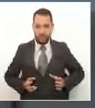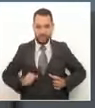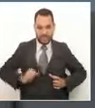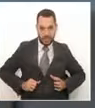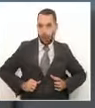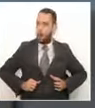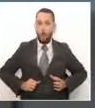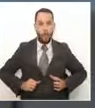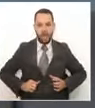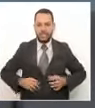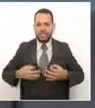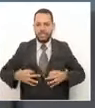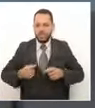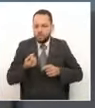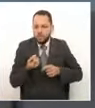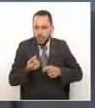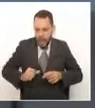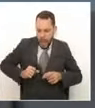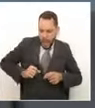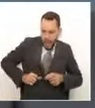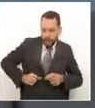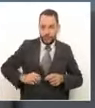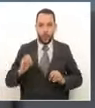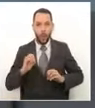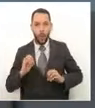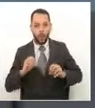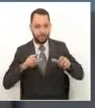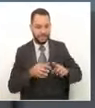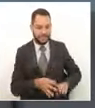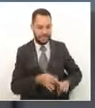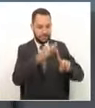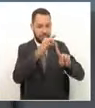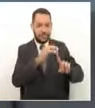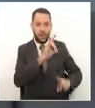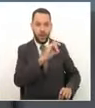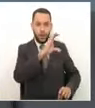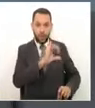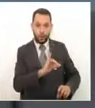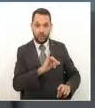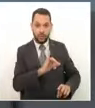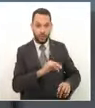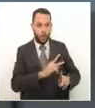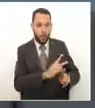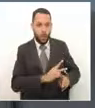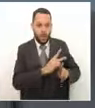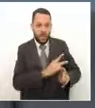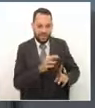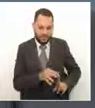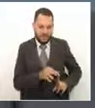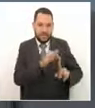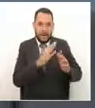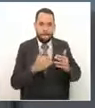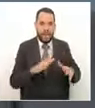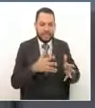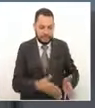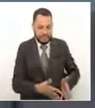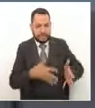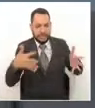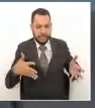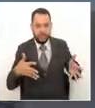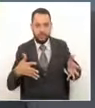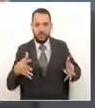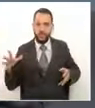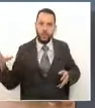neurouci una cardiouci es un nivel más especializado de la salud que permite que nuestros risaraldenses todos